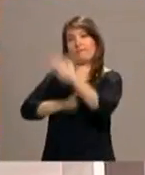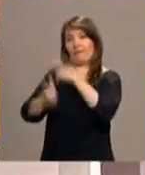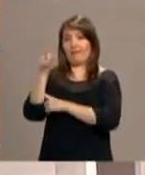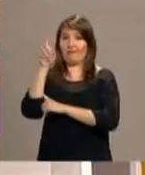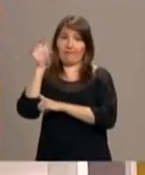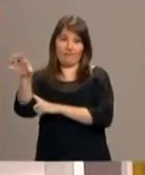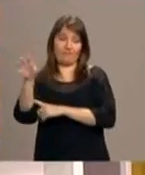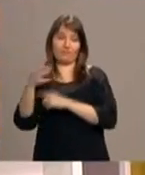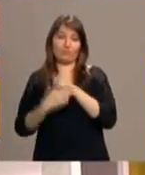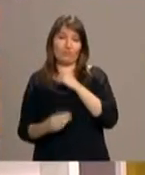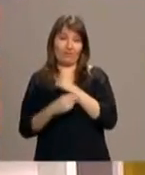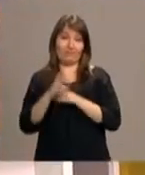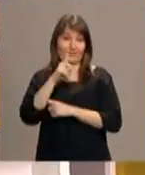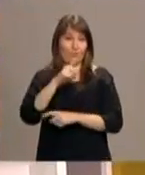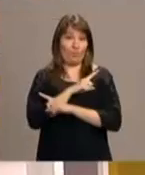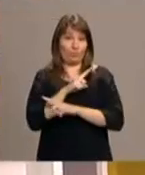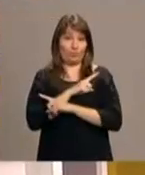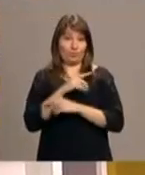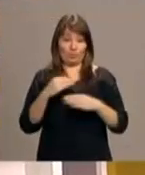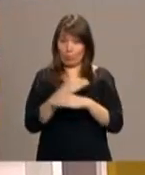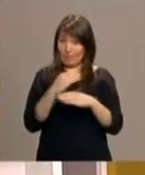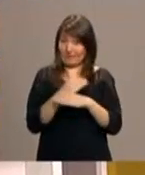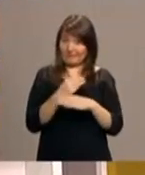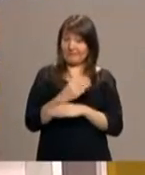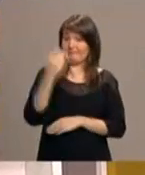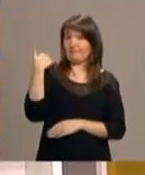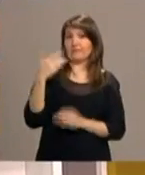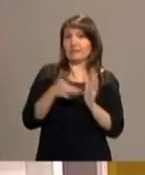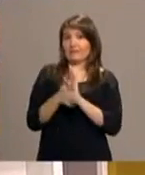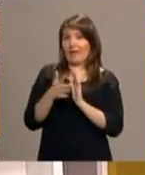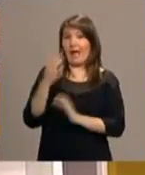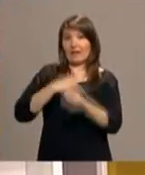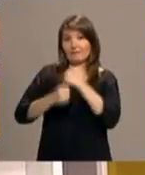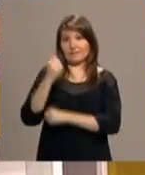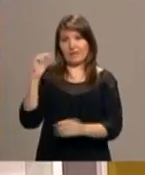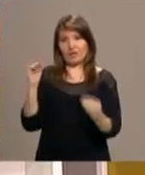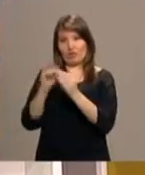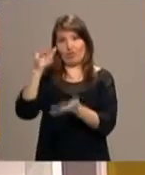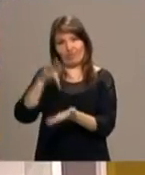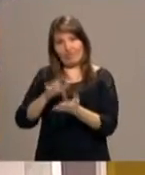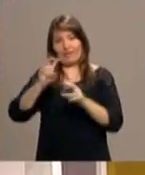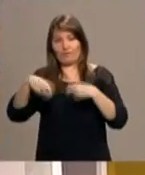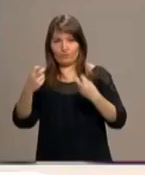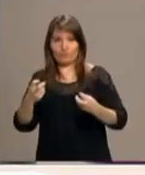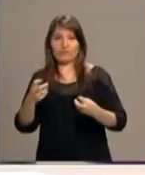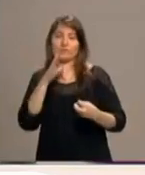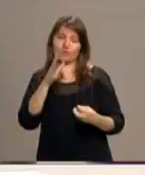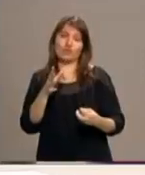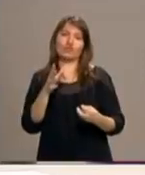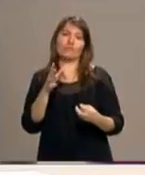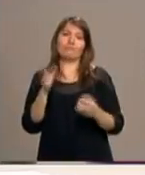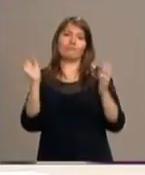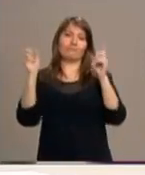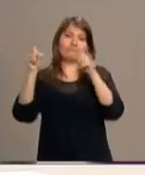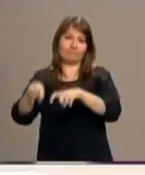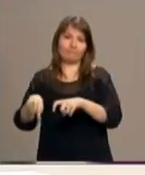el 31 de octubre, por tanto, un aniversario, en el día en se celebra la reforma, pues tuvo este acto ecuménico con